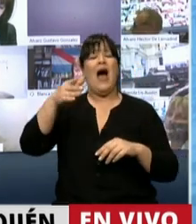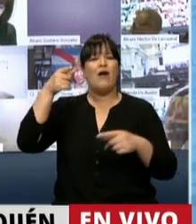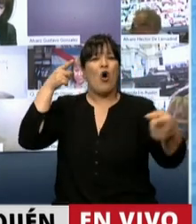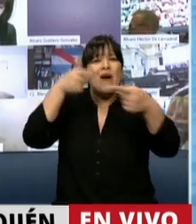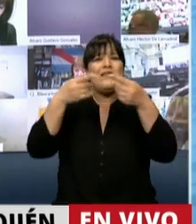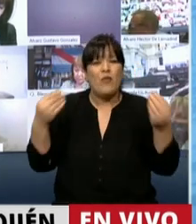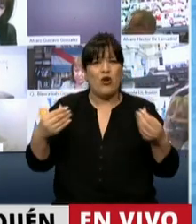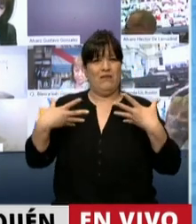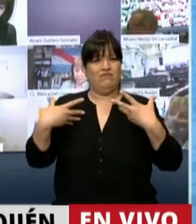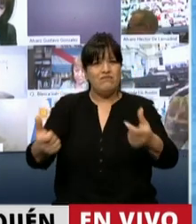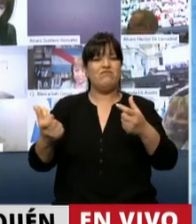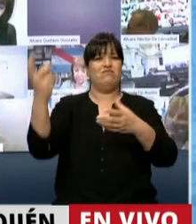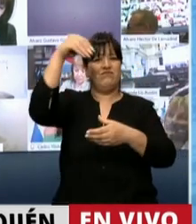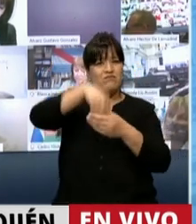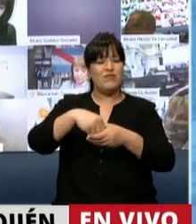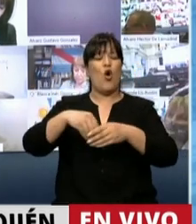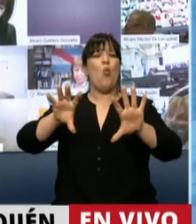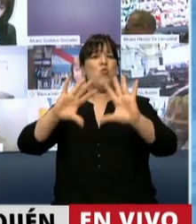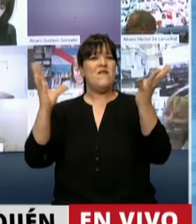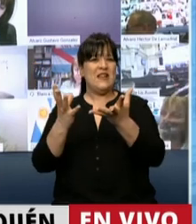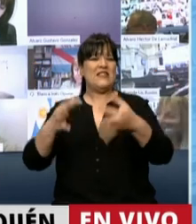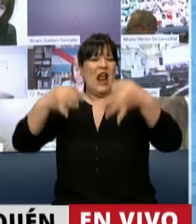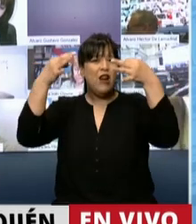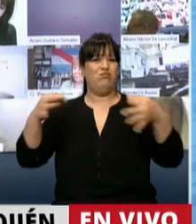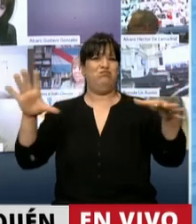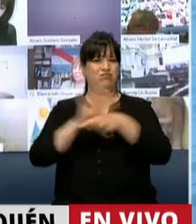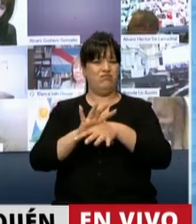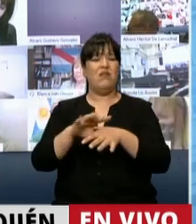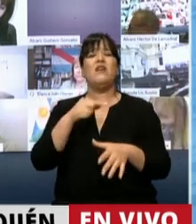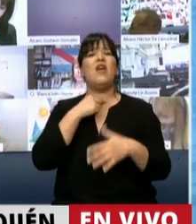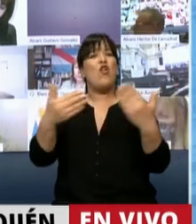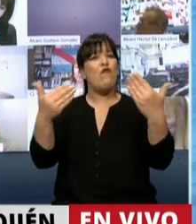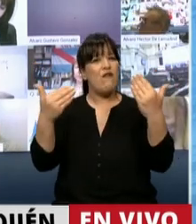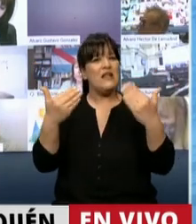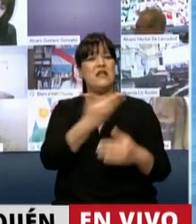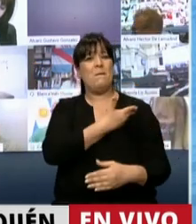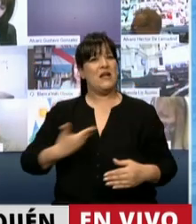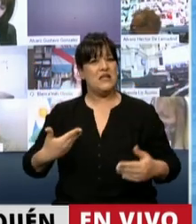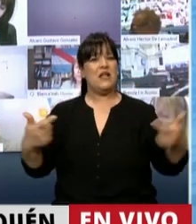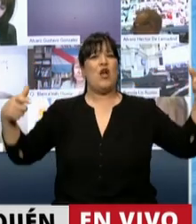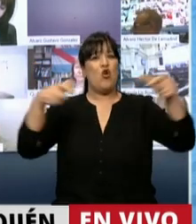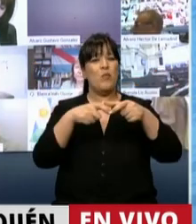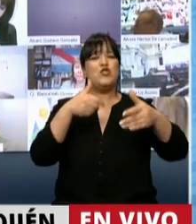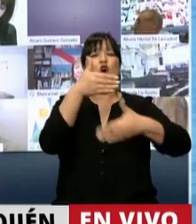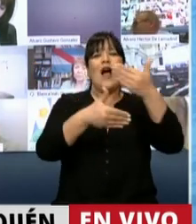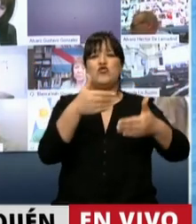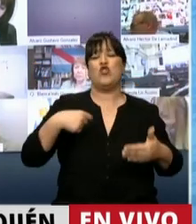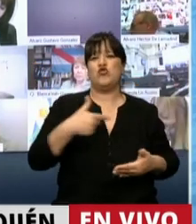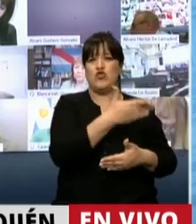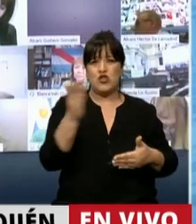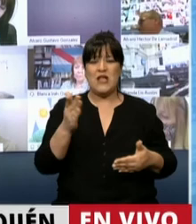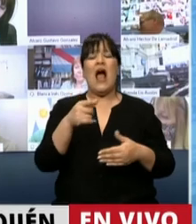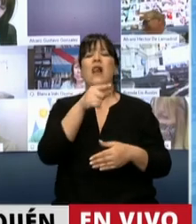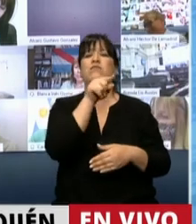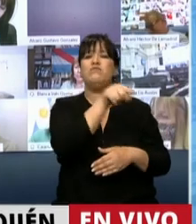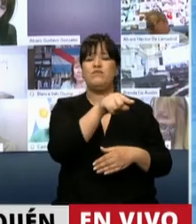integrada, universal, de excelencia. Quiero felicitar al presidente de la Comisión de Acción Social y Salud Pública, al